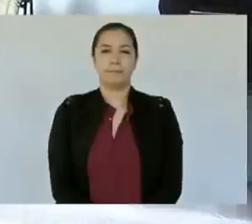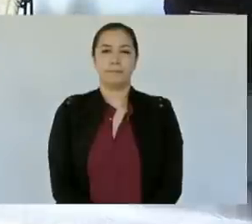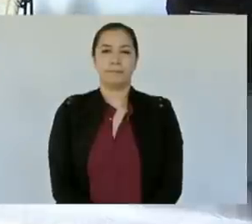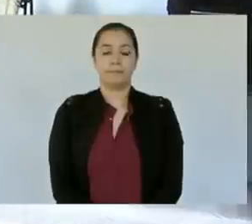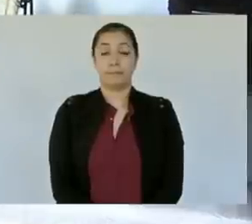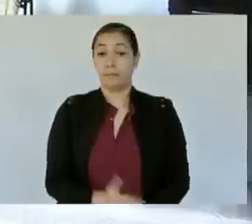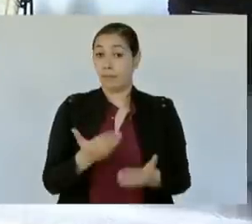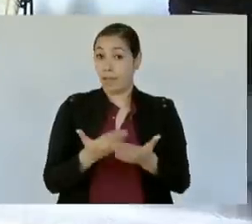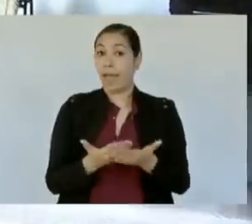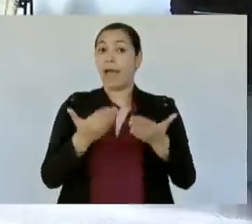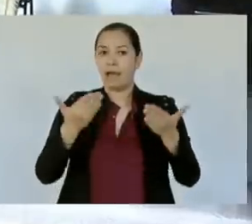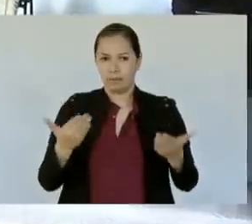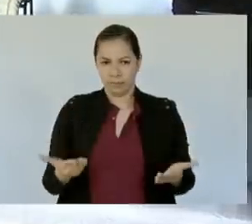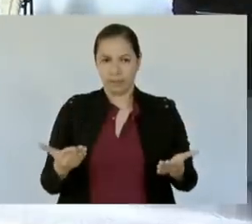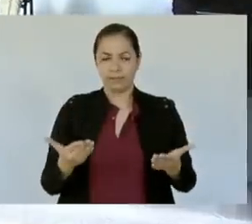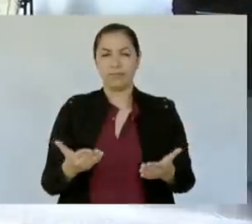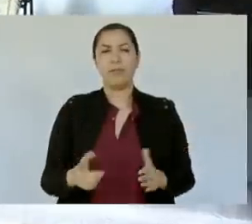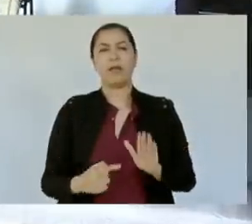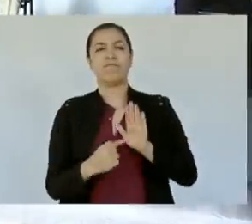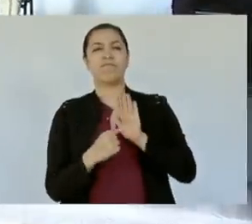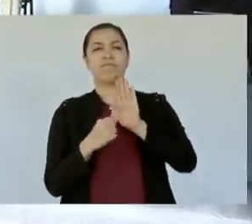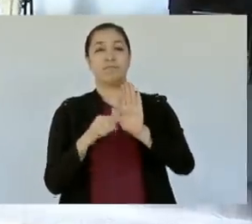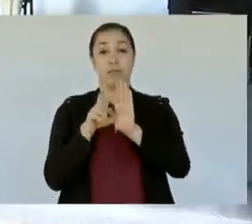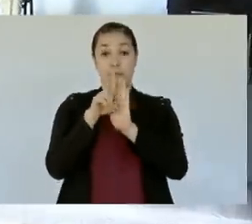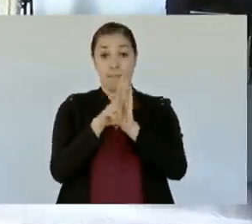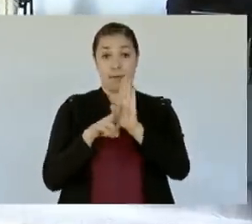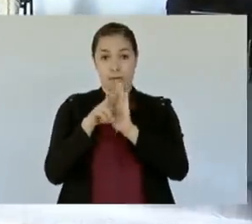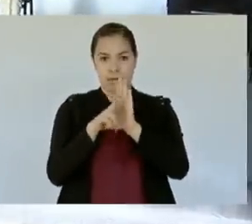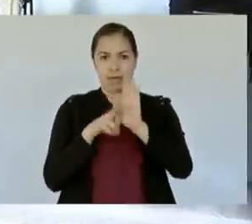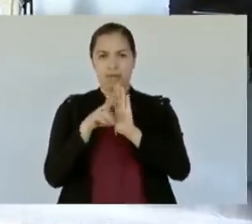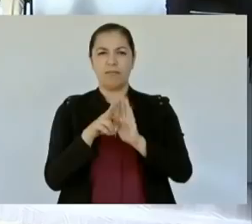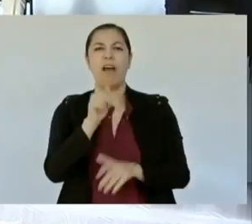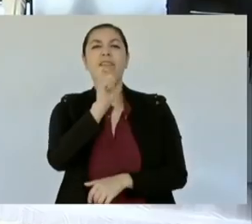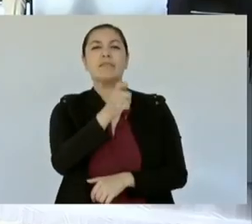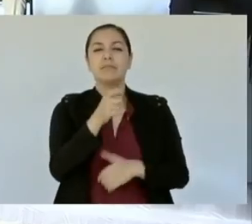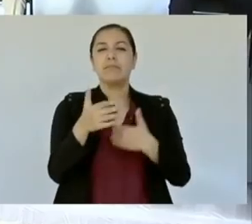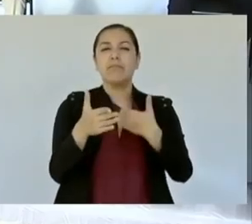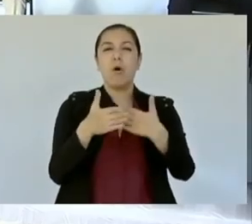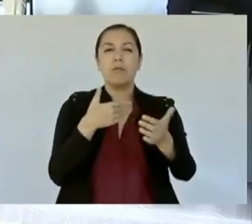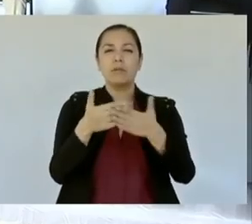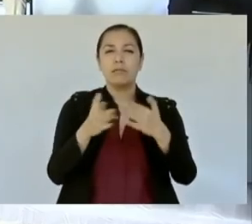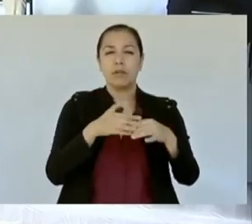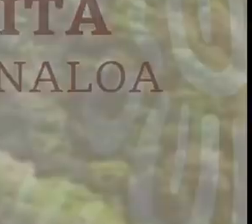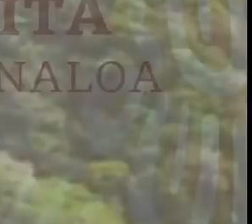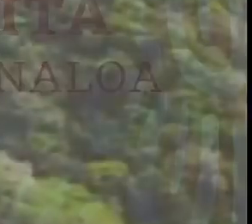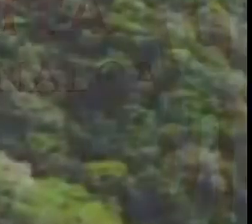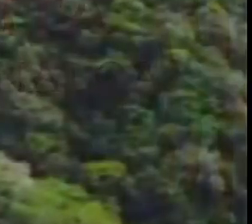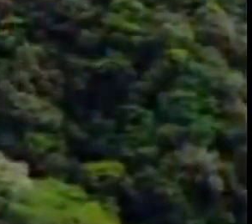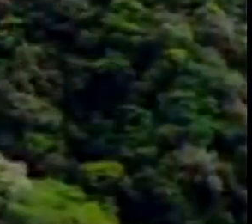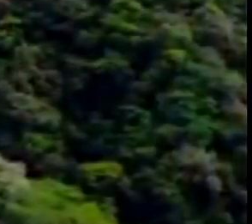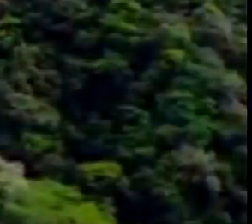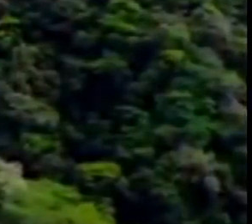A continuación se llevará a cabo la reproducción del video Modernización Camino San Ignacio Tayoltita.